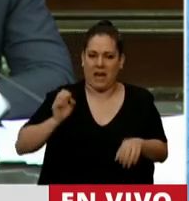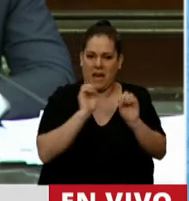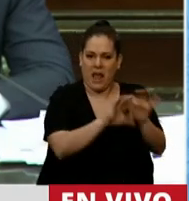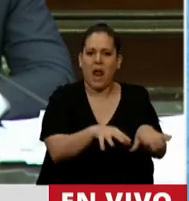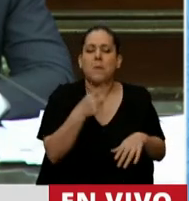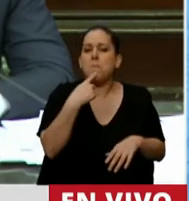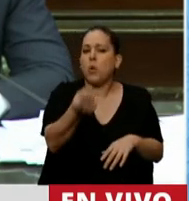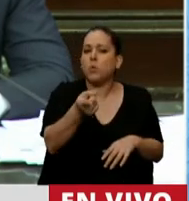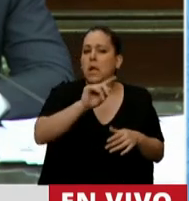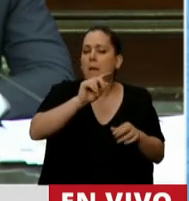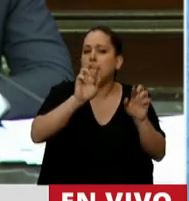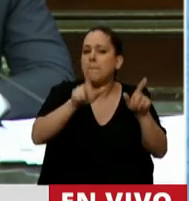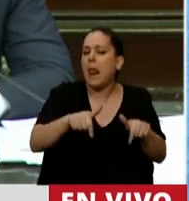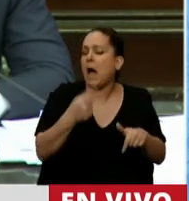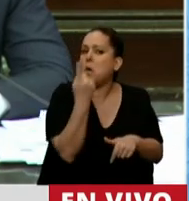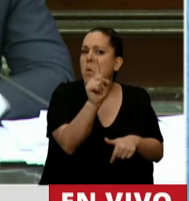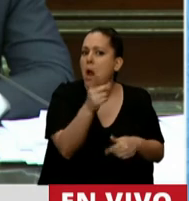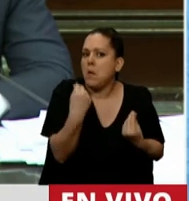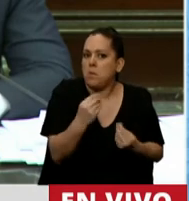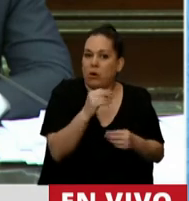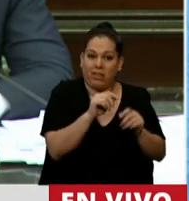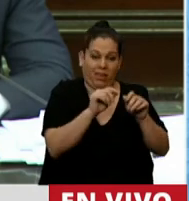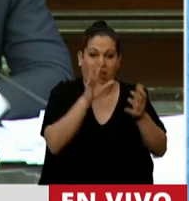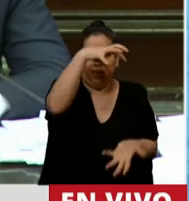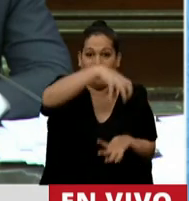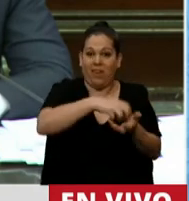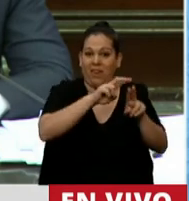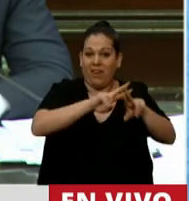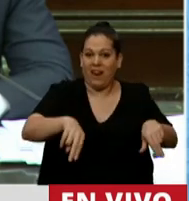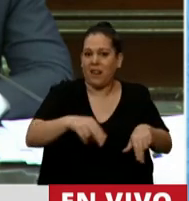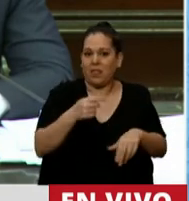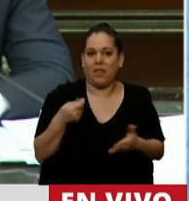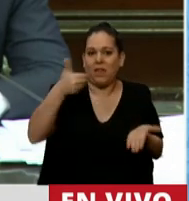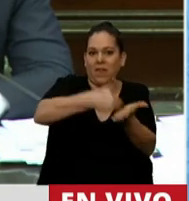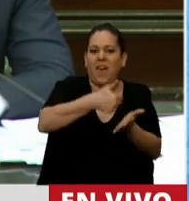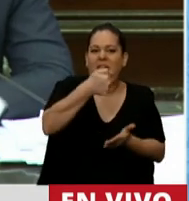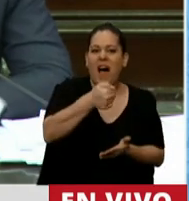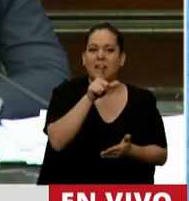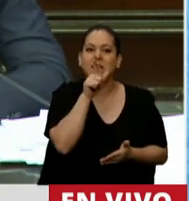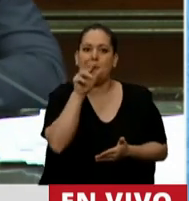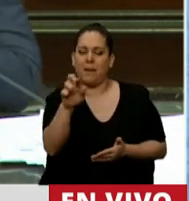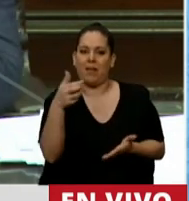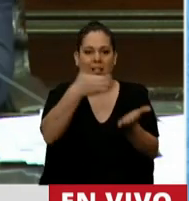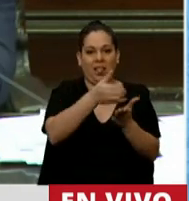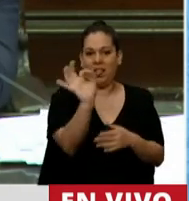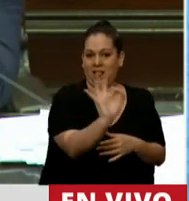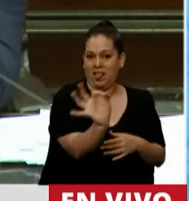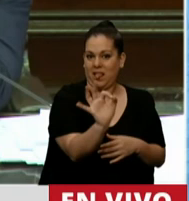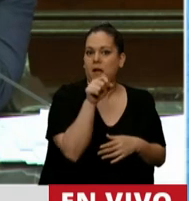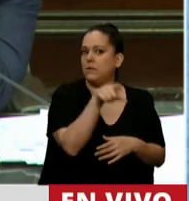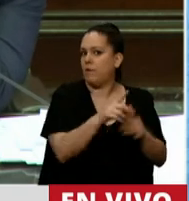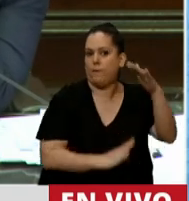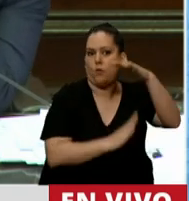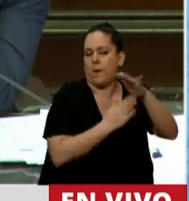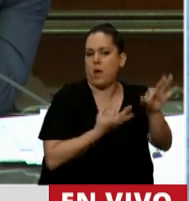especial se piensa aplicar? Porque muy pocos de estos microemprendimientos han accedido al ATP. Son clave para la educación no formal en la